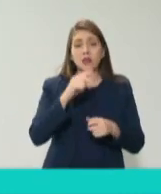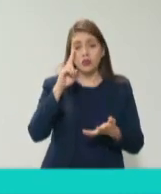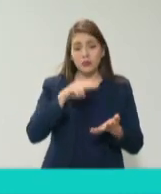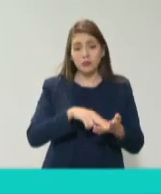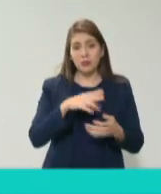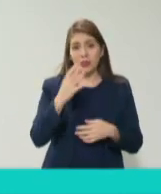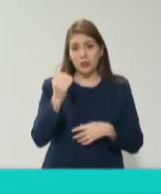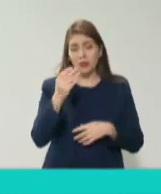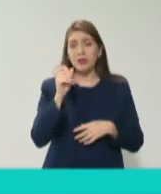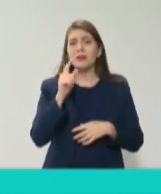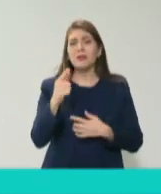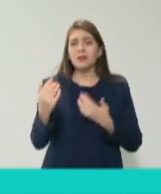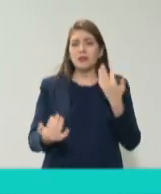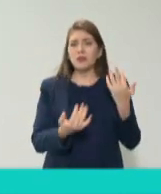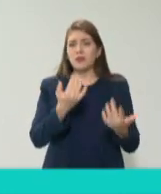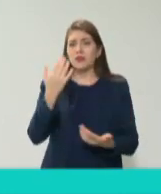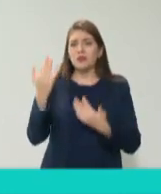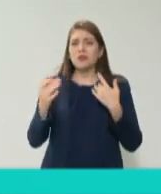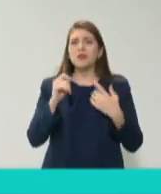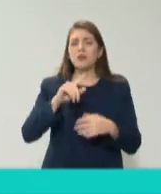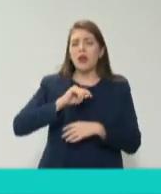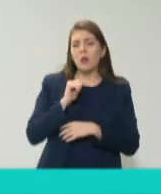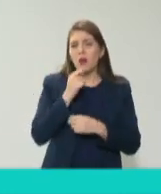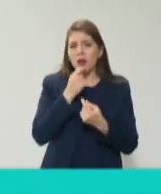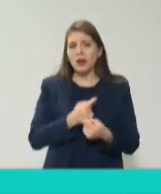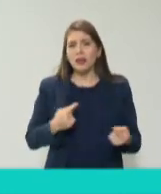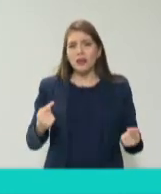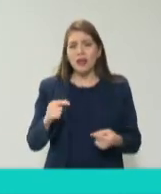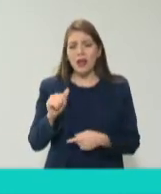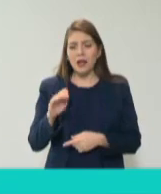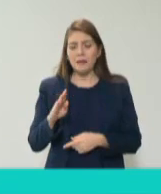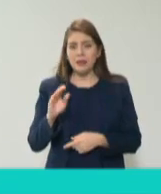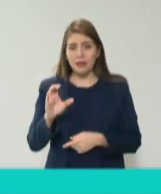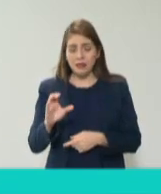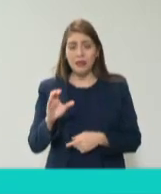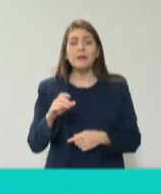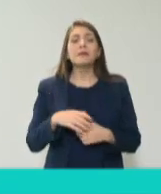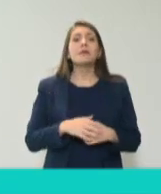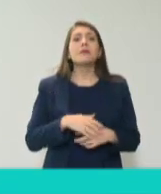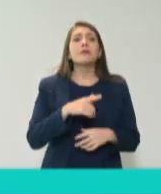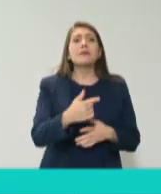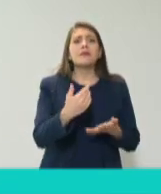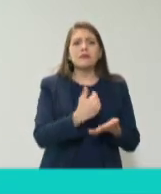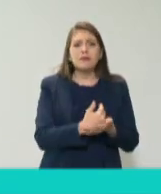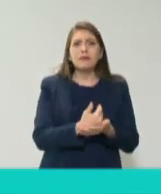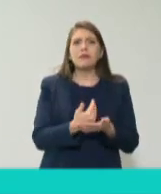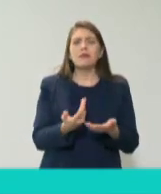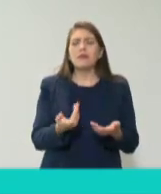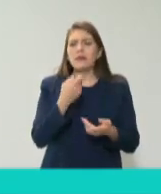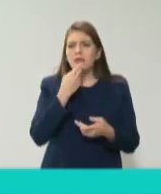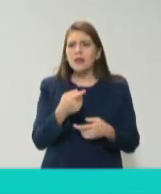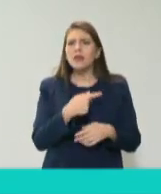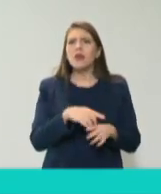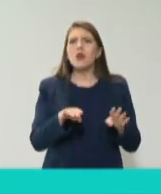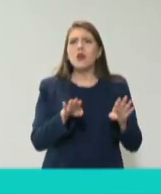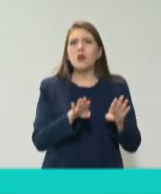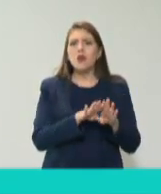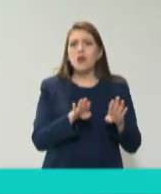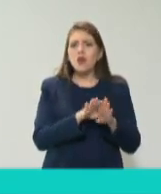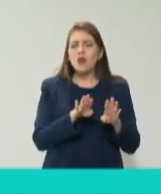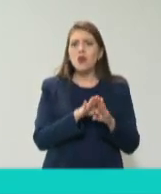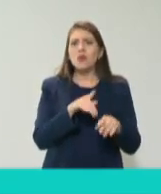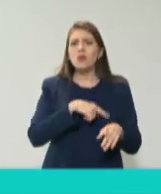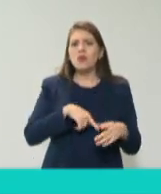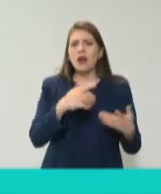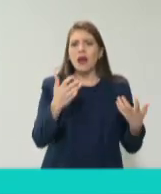del incendio de la guardería ABC el IMSS se acercó con transparencia mexicana y decía ¿cómo enfrentamos esto? ¿cómo le hacemos para que